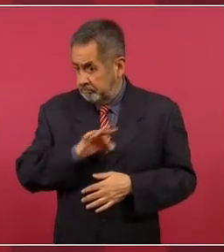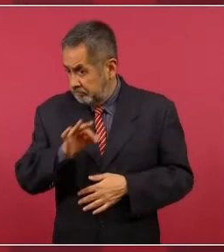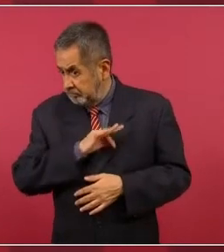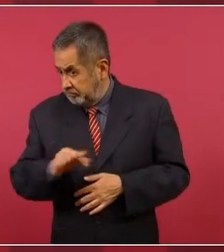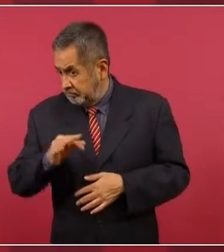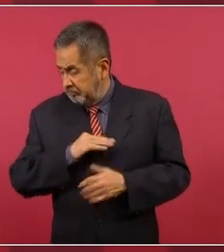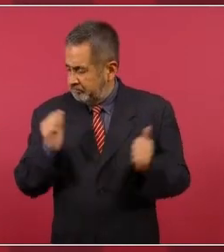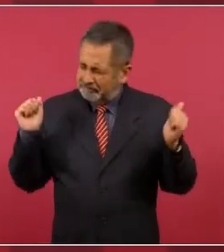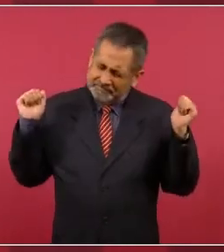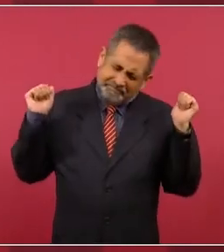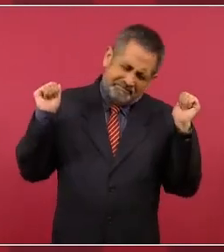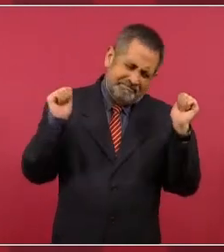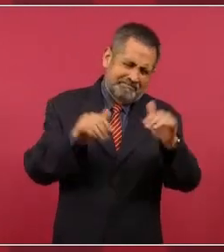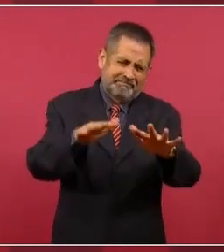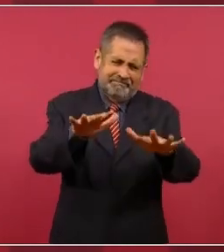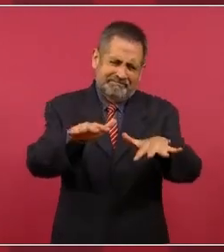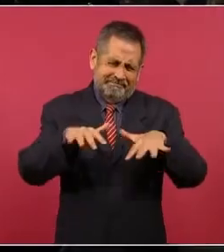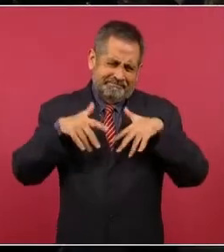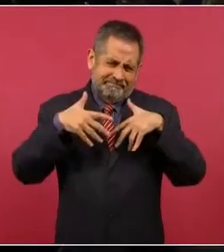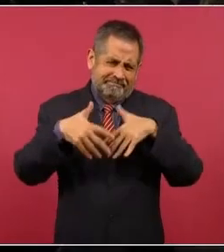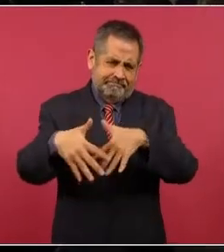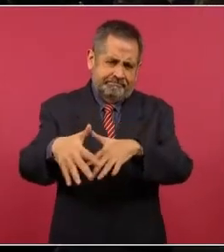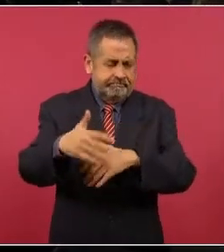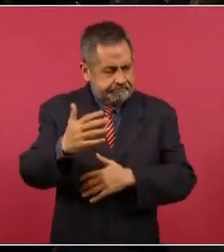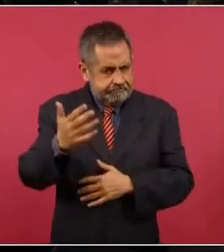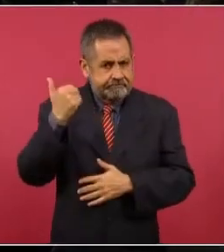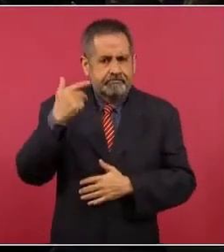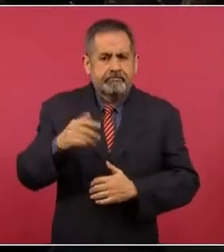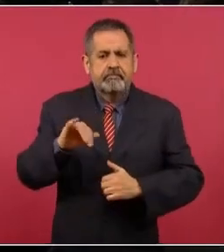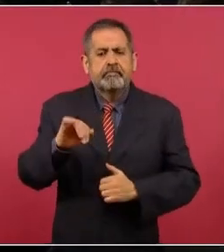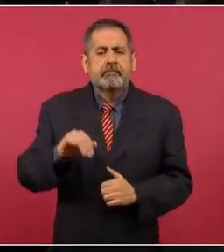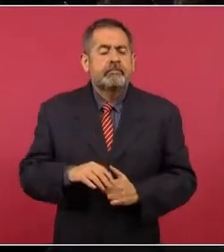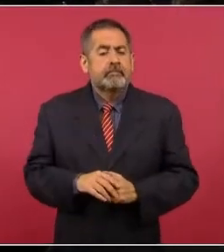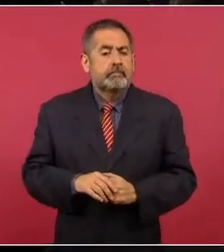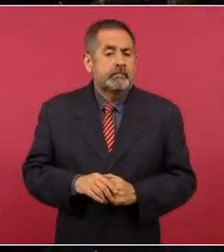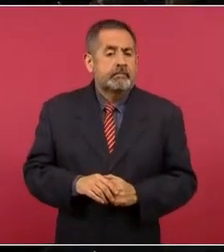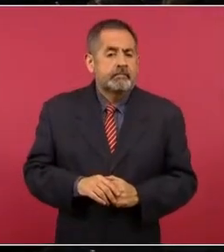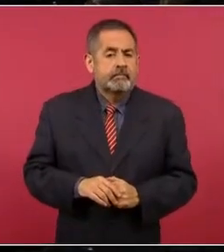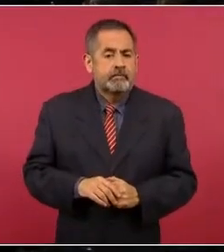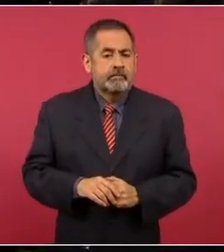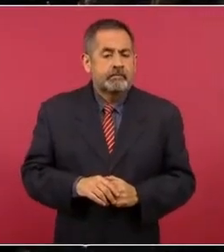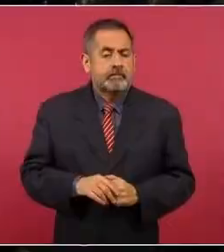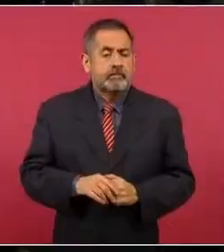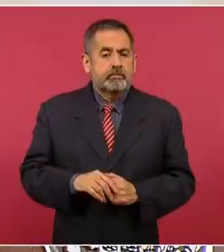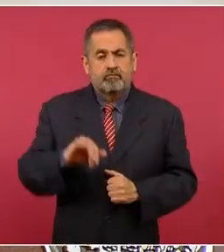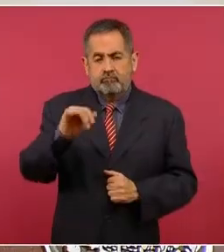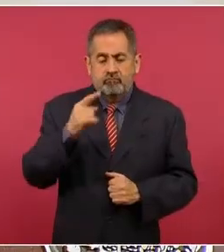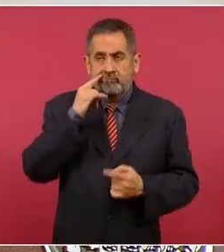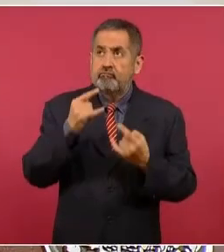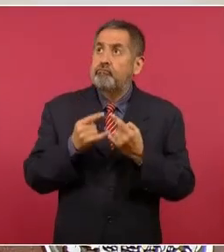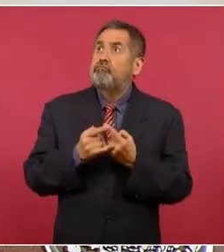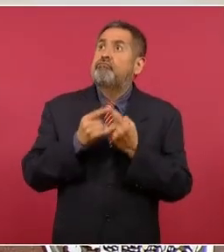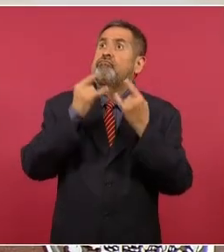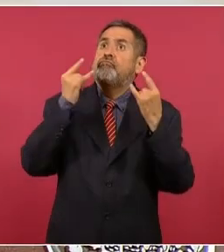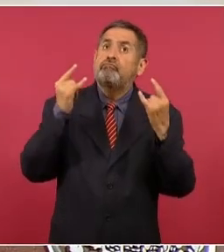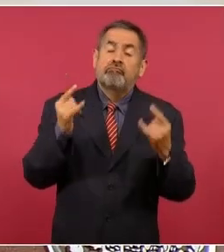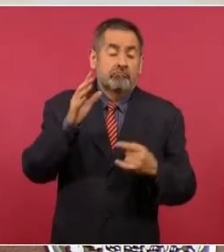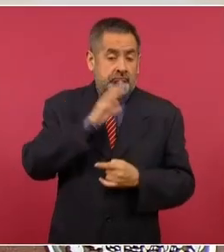asistir, porque sí es un hecho histórico.